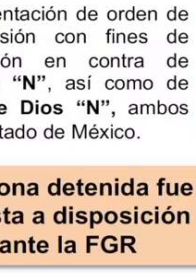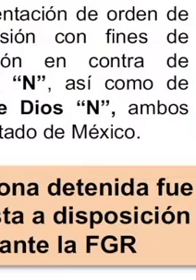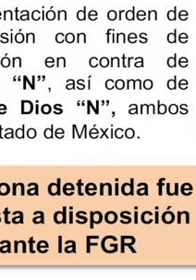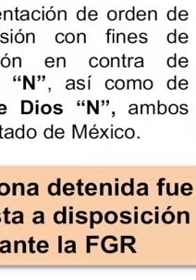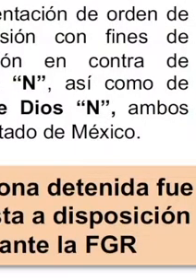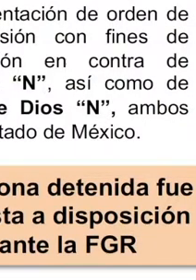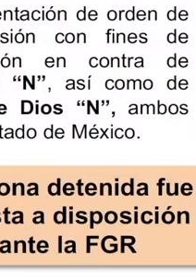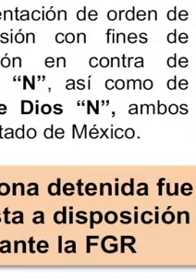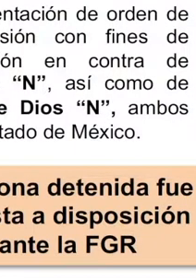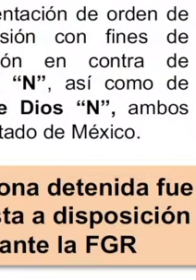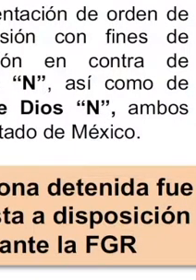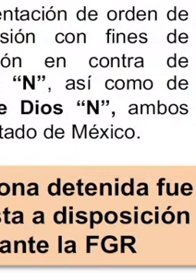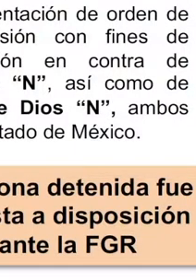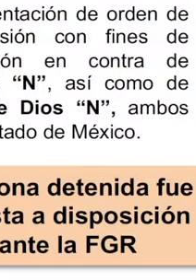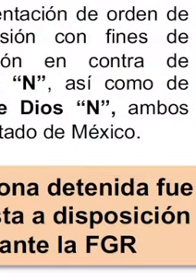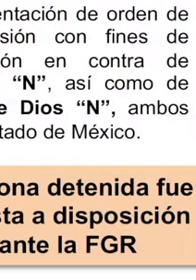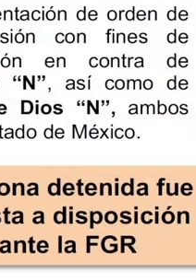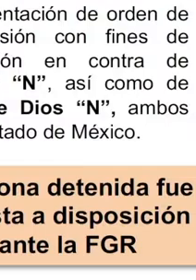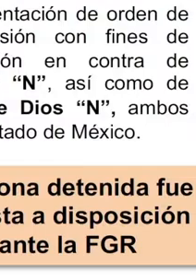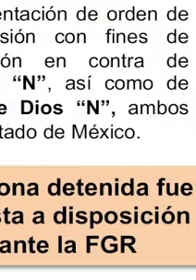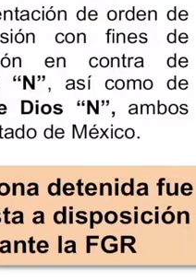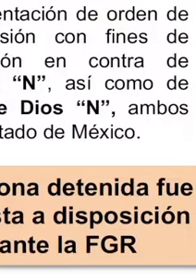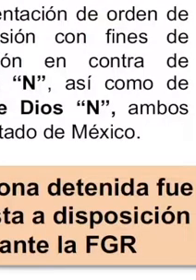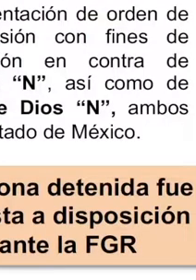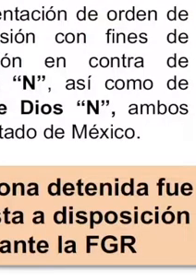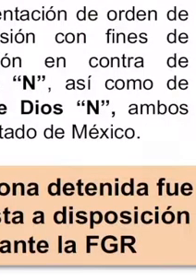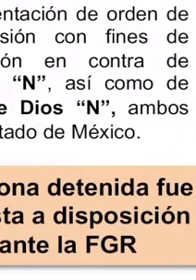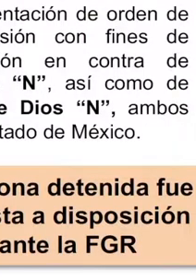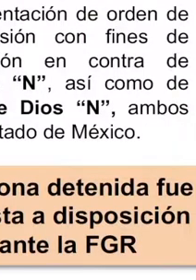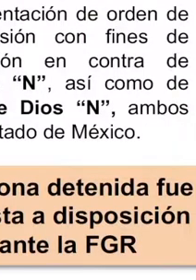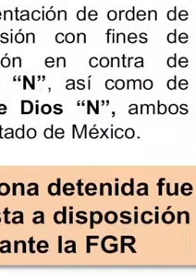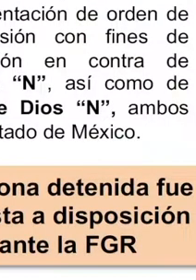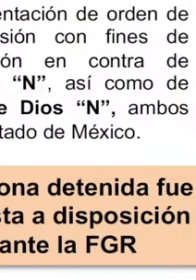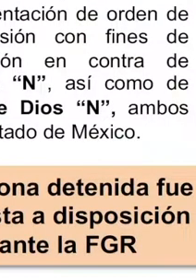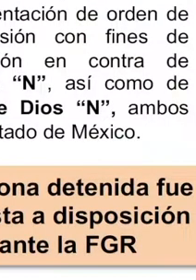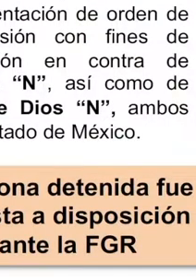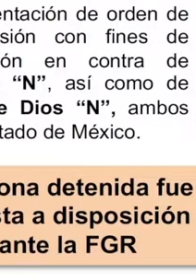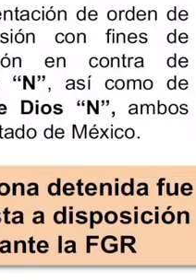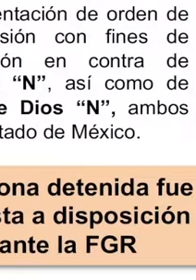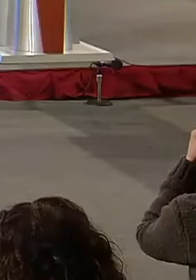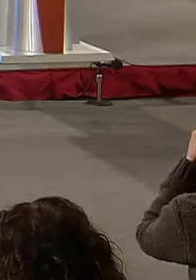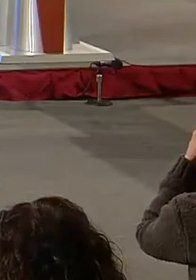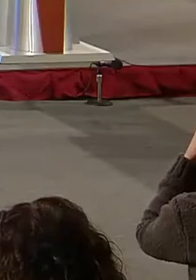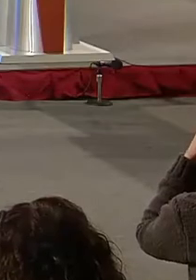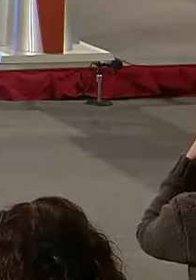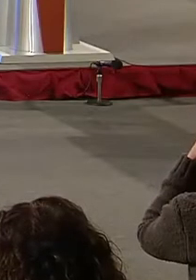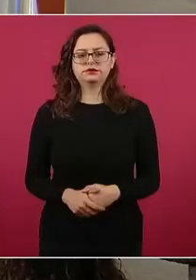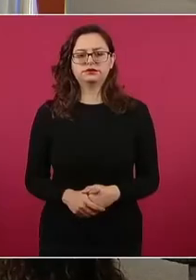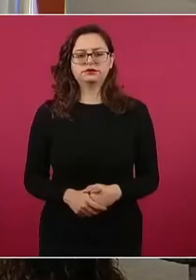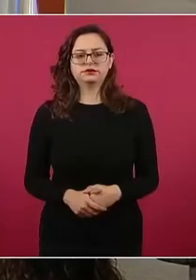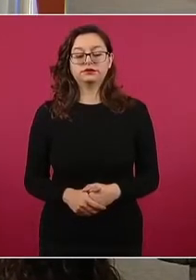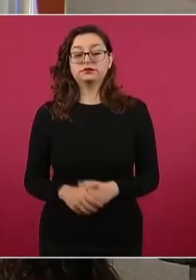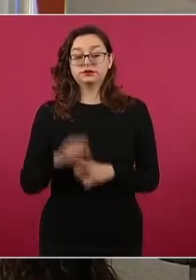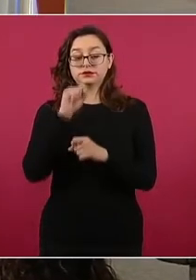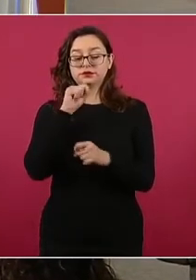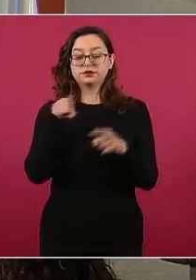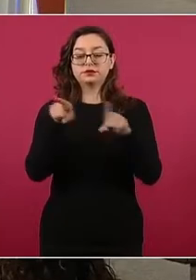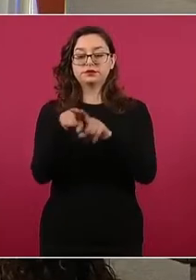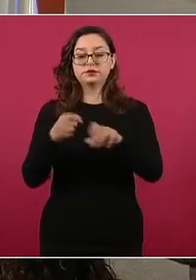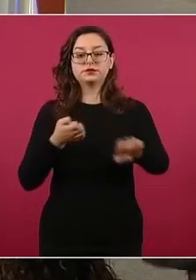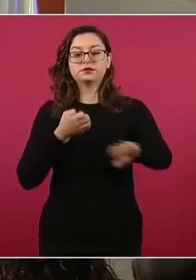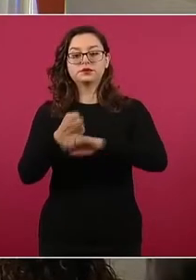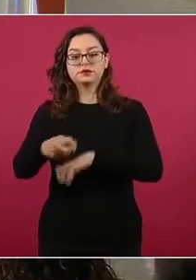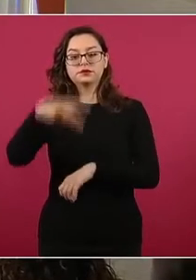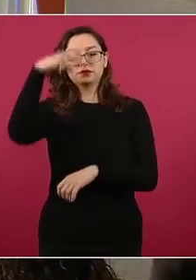disposición de la Fiscalía General de la República, como es el caso también en el Estado de México, de